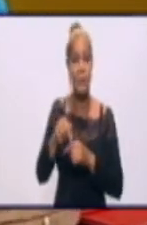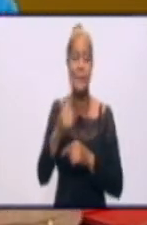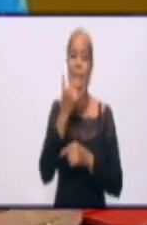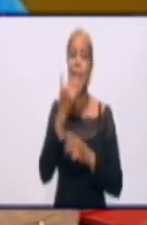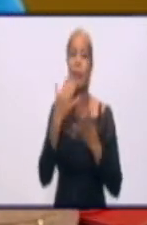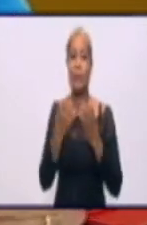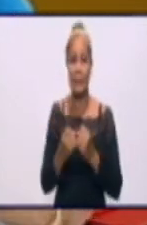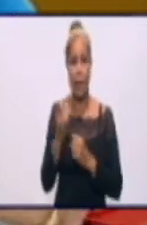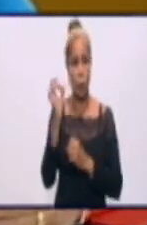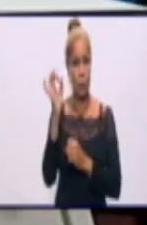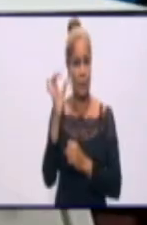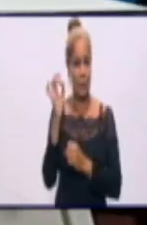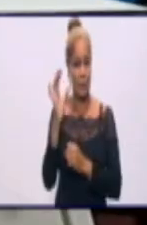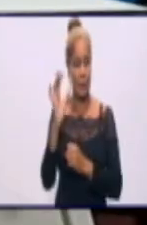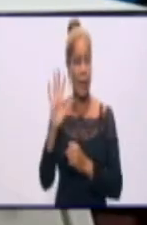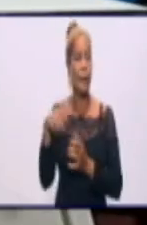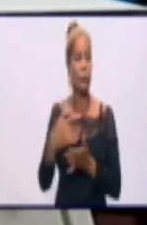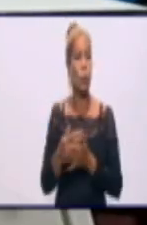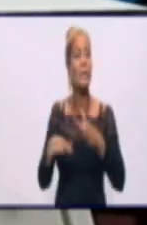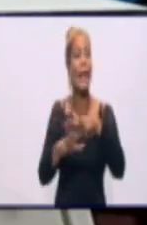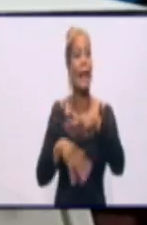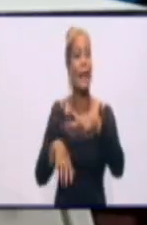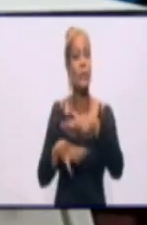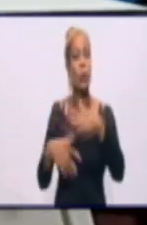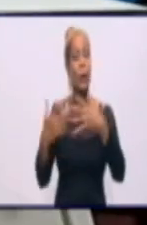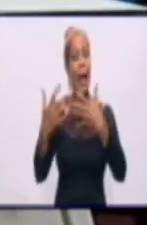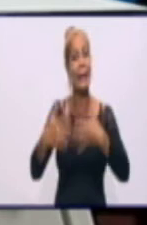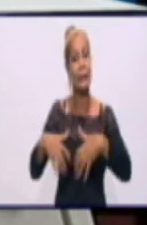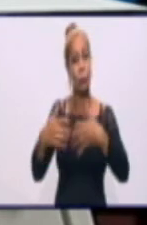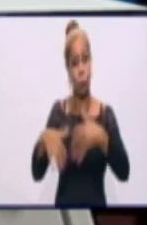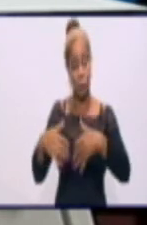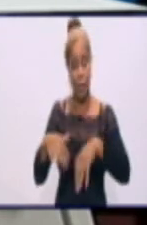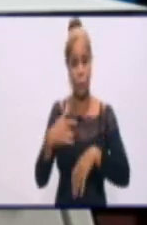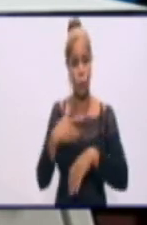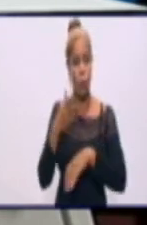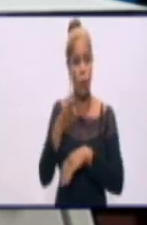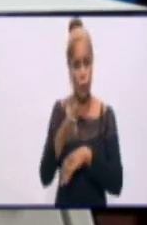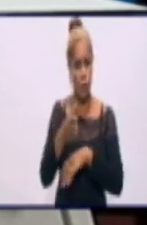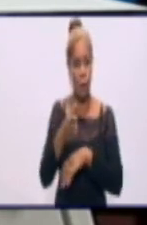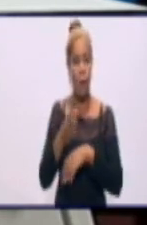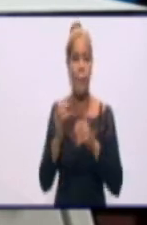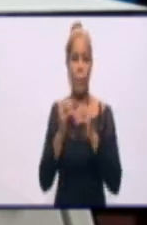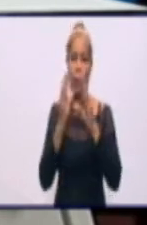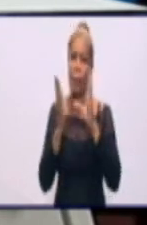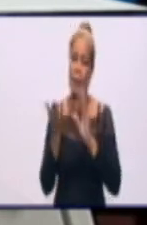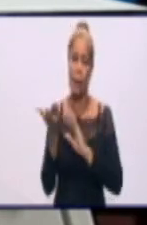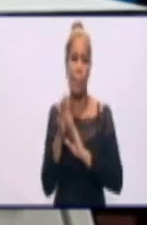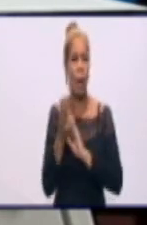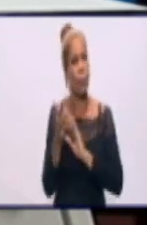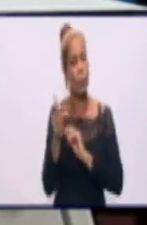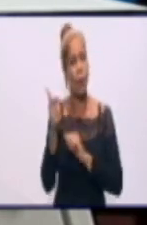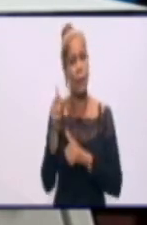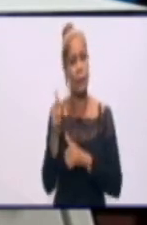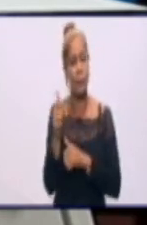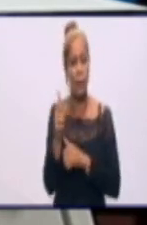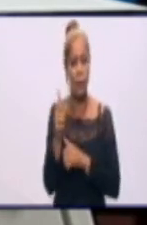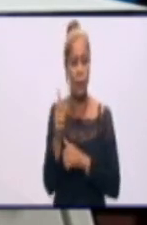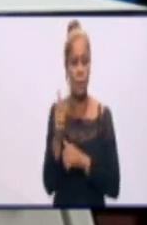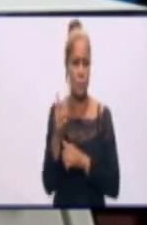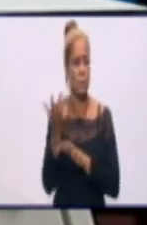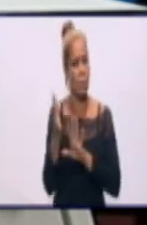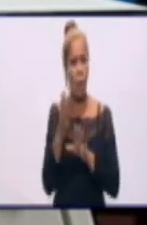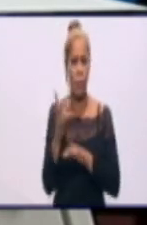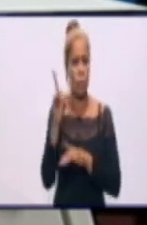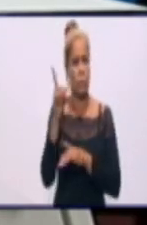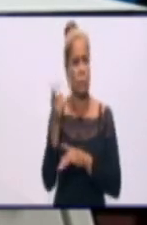caso de la zona industrial, estuve en el horario de la mañana por esa zona, al filo de las 10 y tanto de la